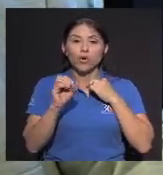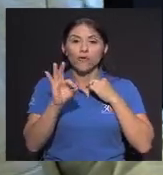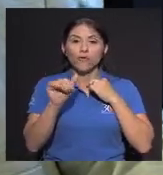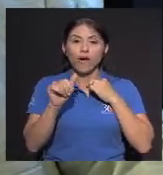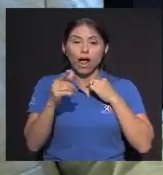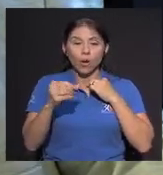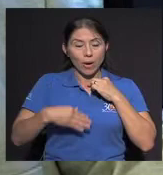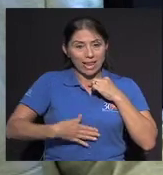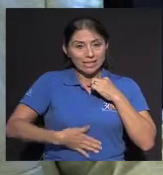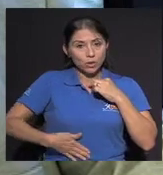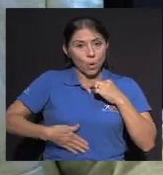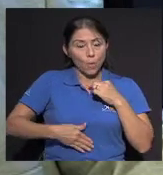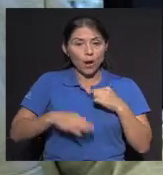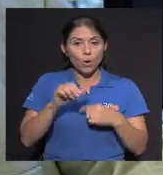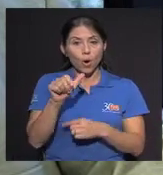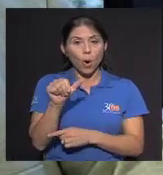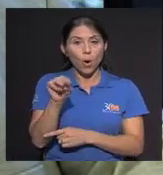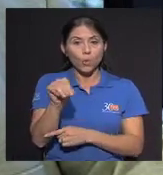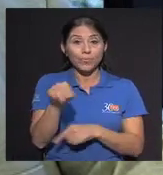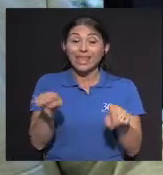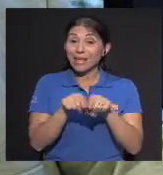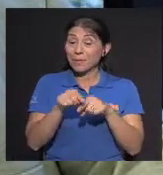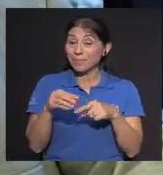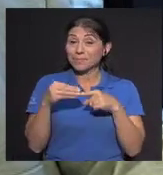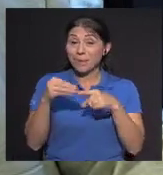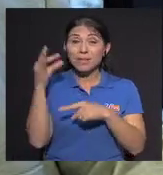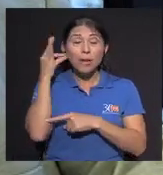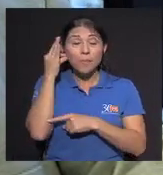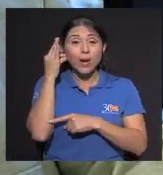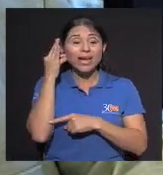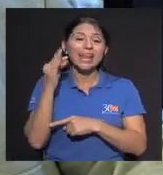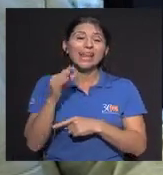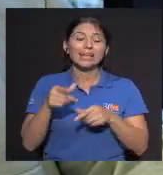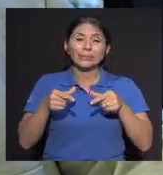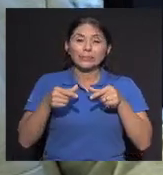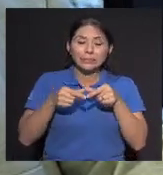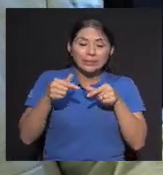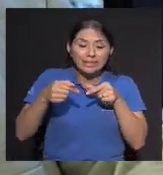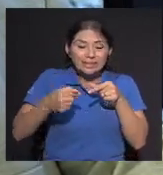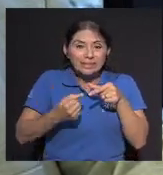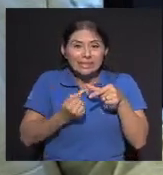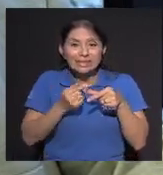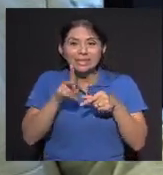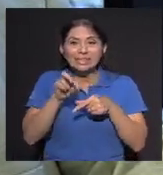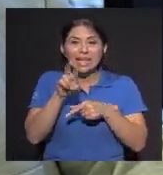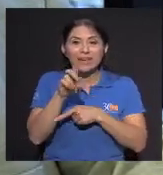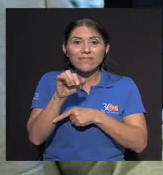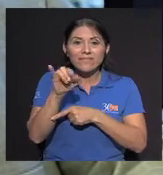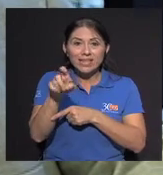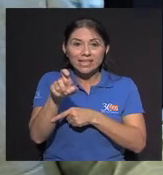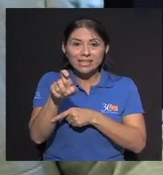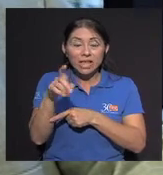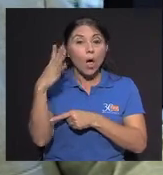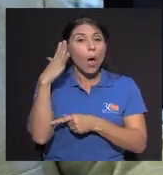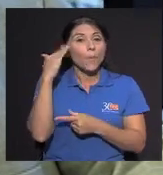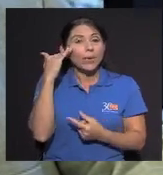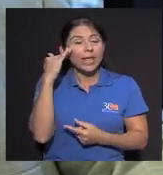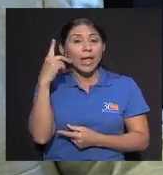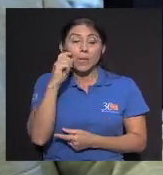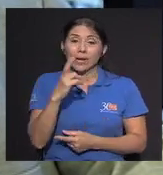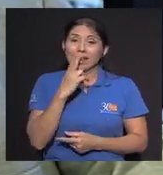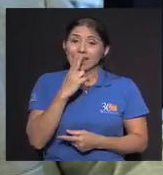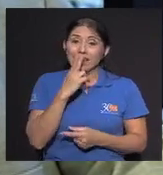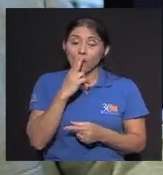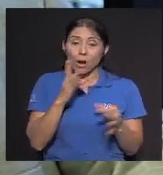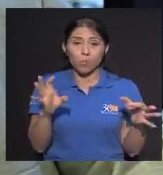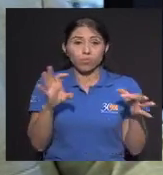Como es el esófago El estómago, el colon Y en la mujer, principalmente el cervix Porque los benzopirenos de alto peso molecular Que tiene